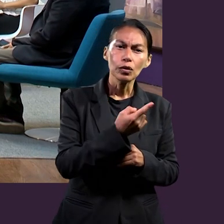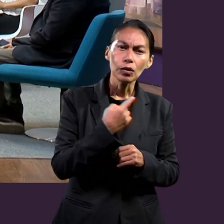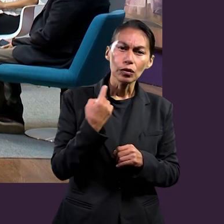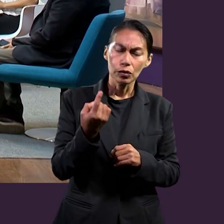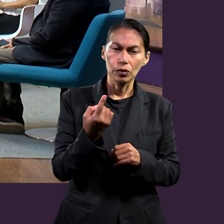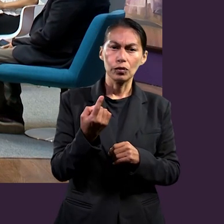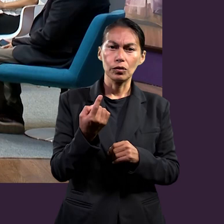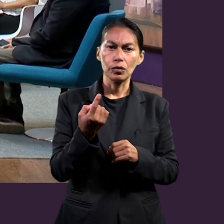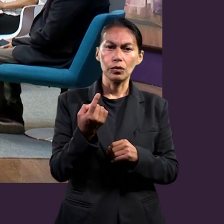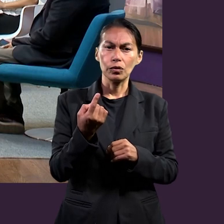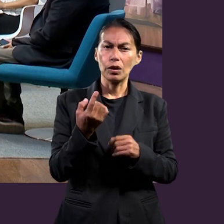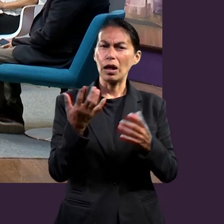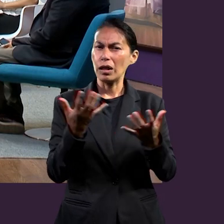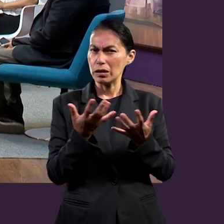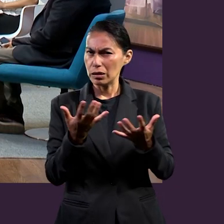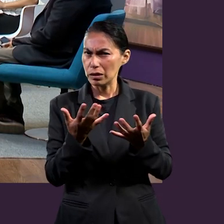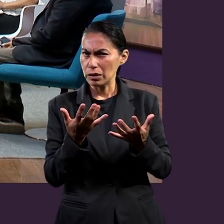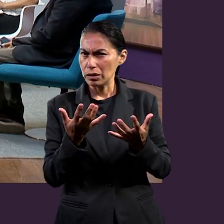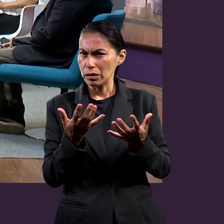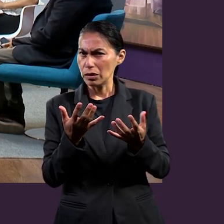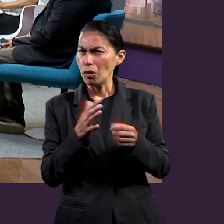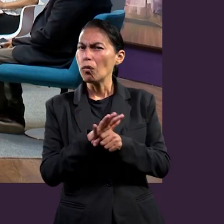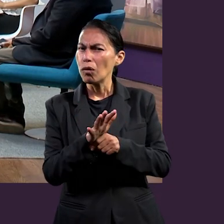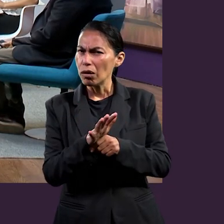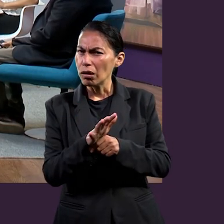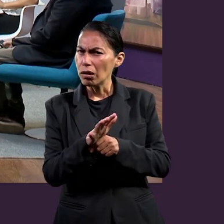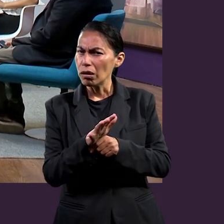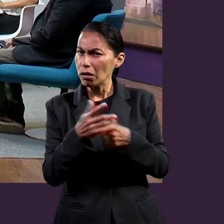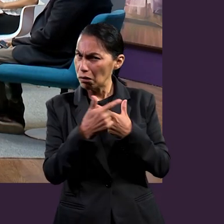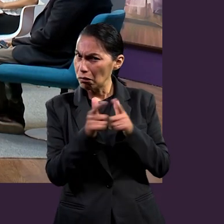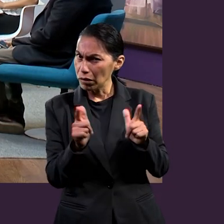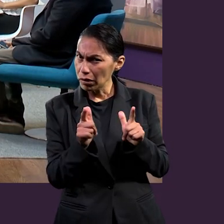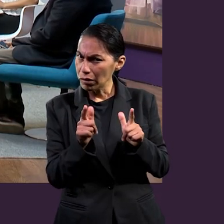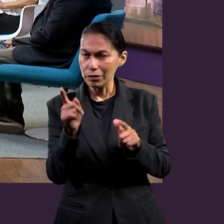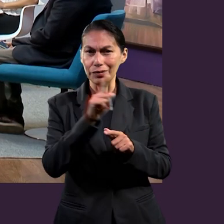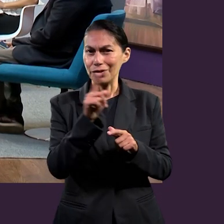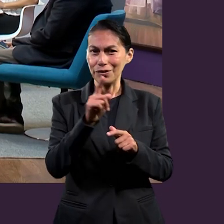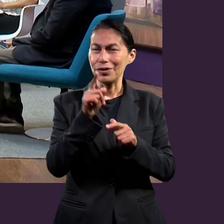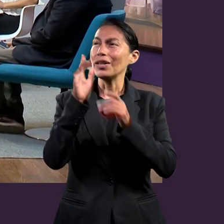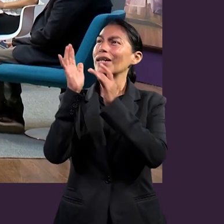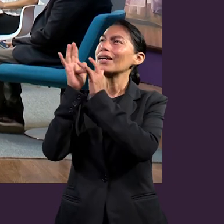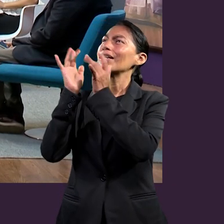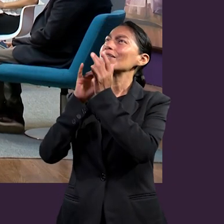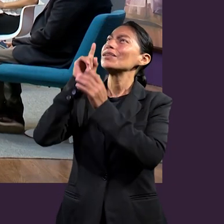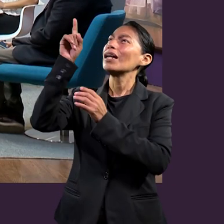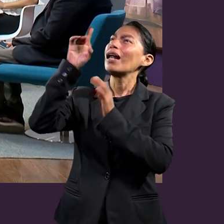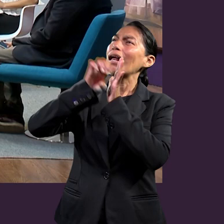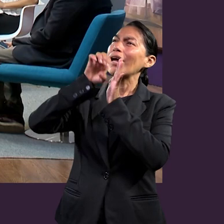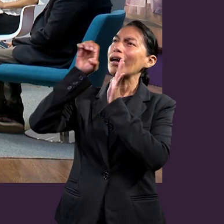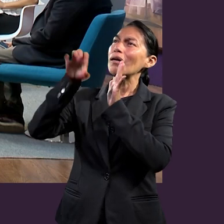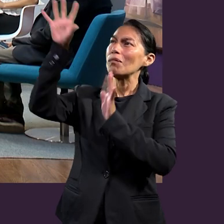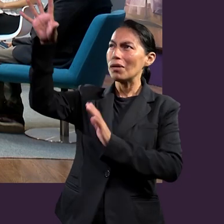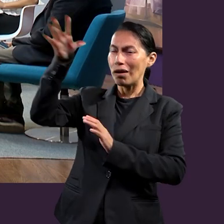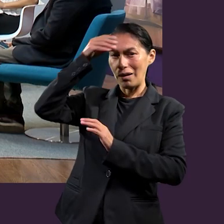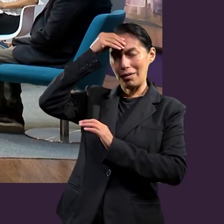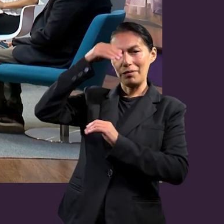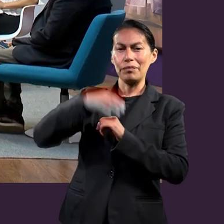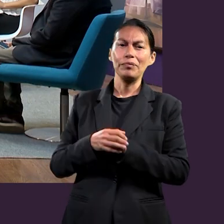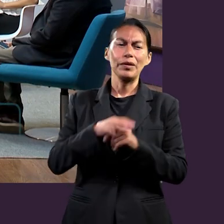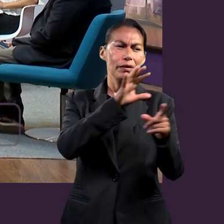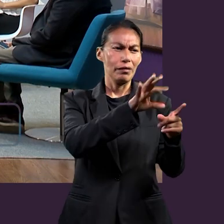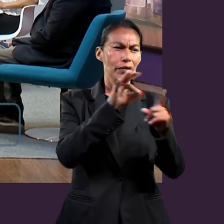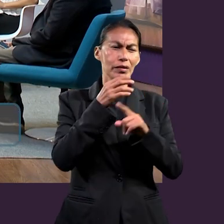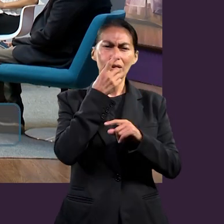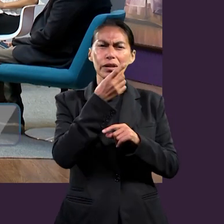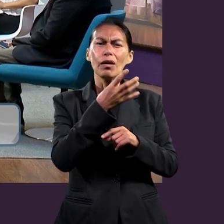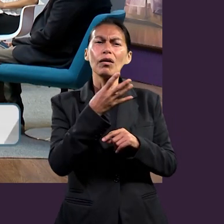conducta que no está basada en lo que tú y yo hacemos, sino en el ejemplo de Cristo Jesús. Dice Efesios 4.13, hasta que